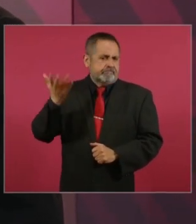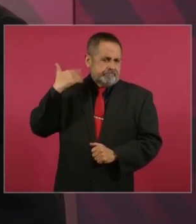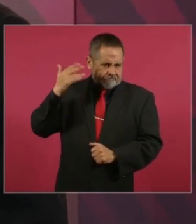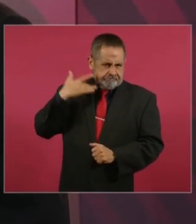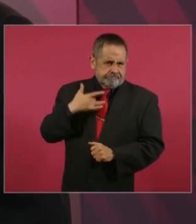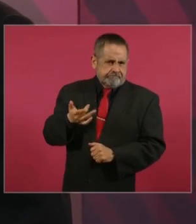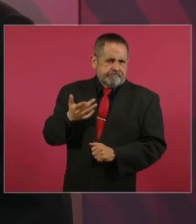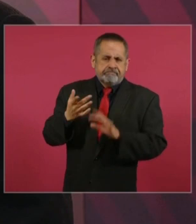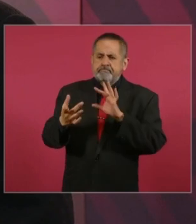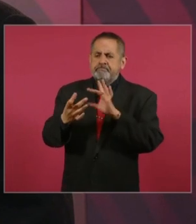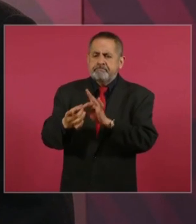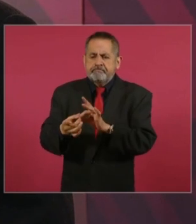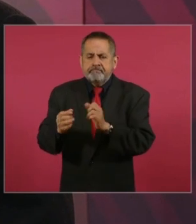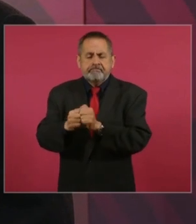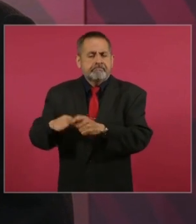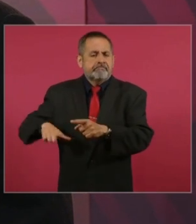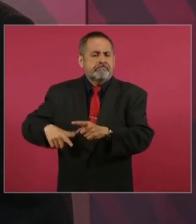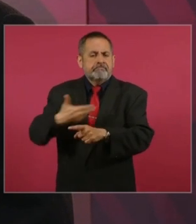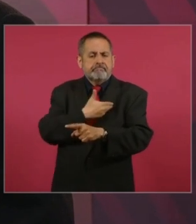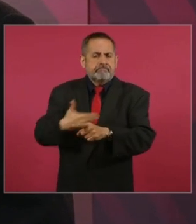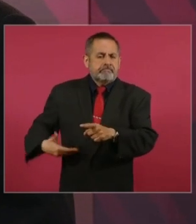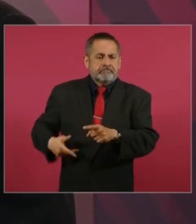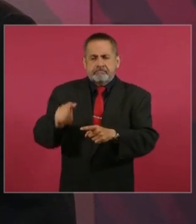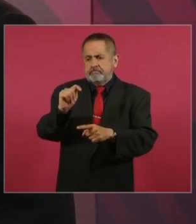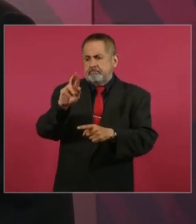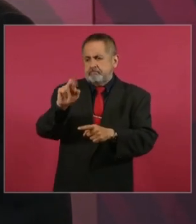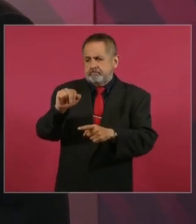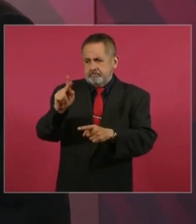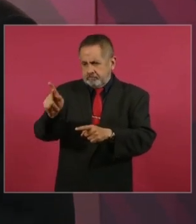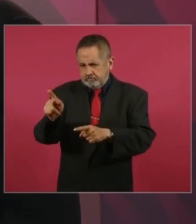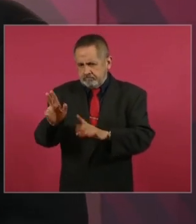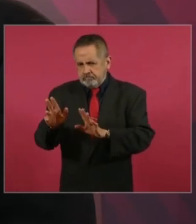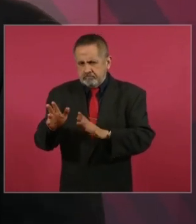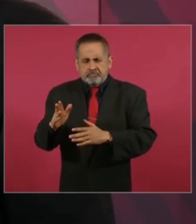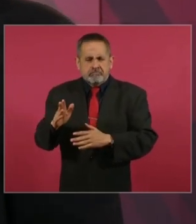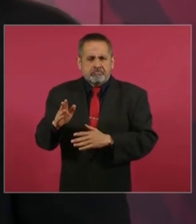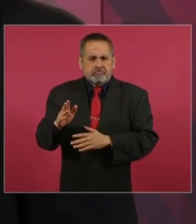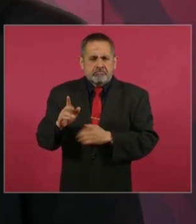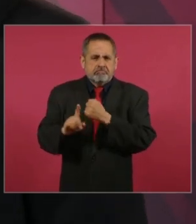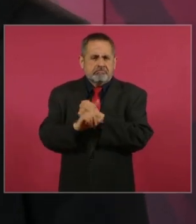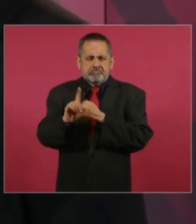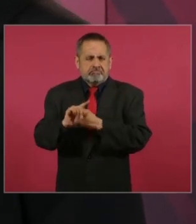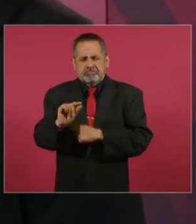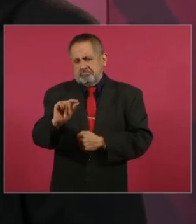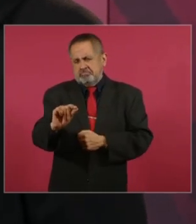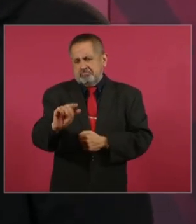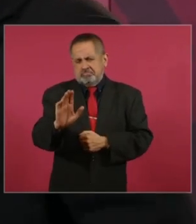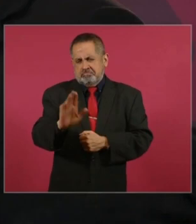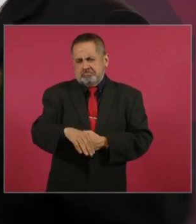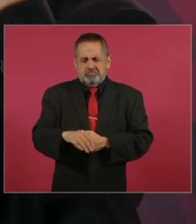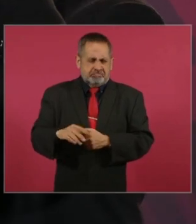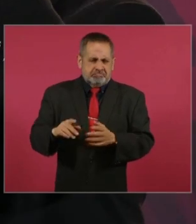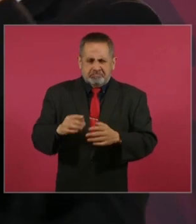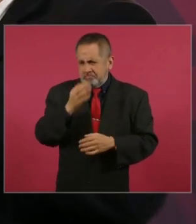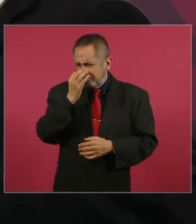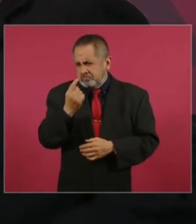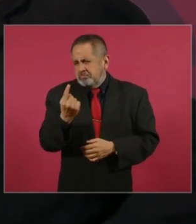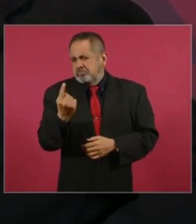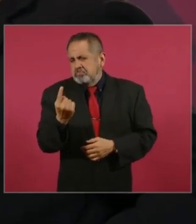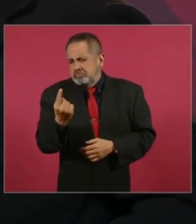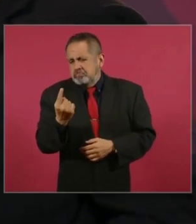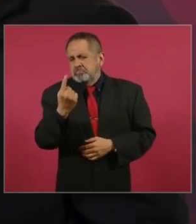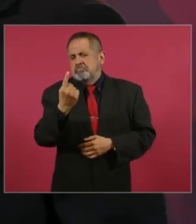del presidente Trump, tuvimos muy pocos problemas, diría yo uno,